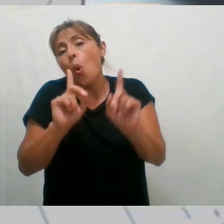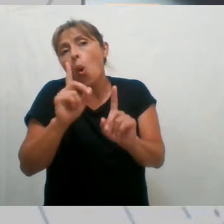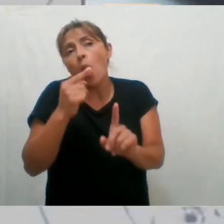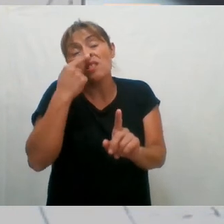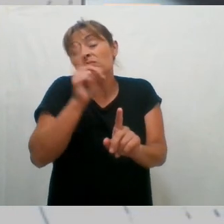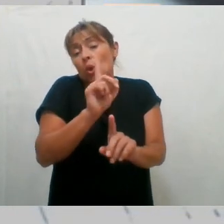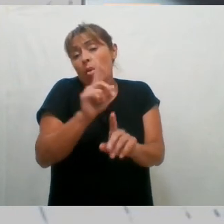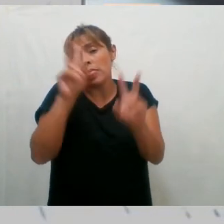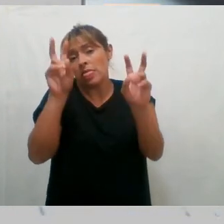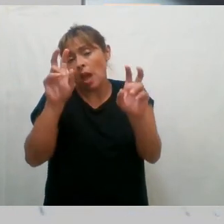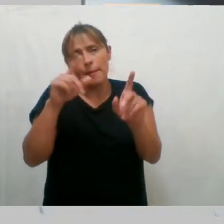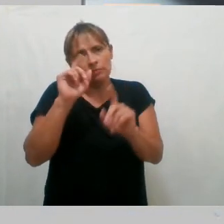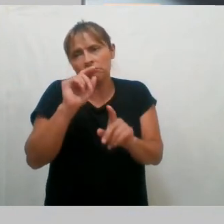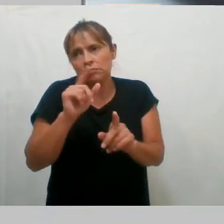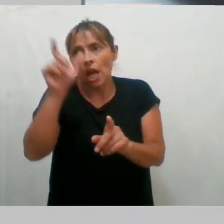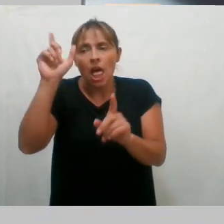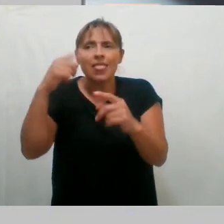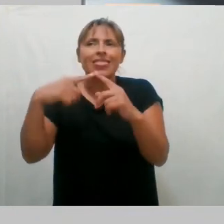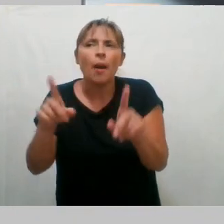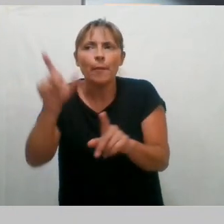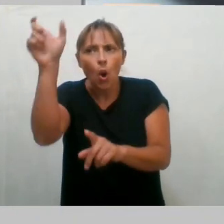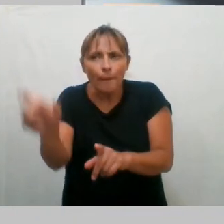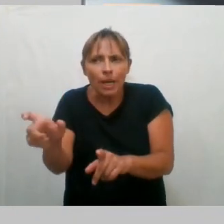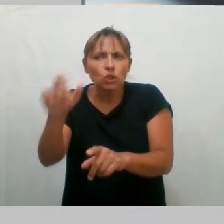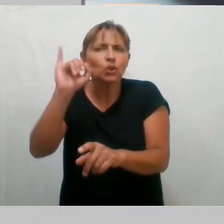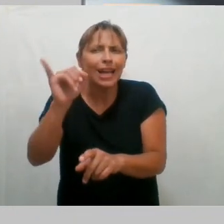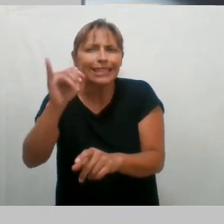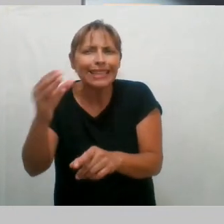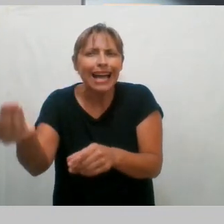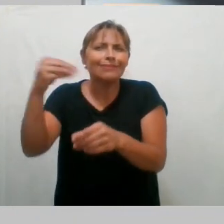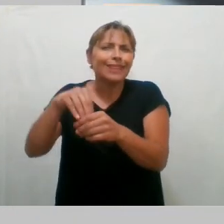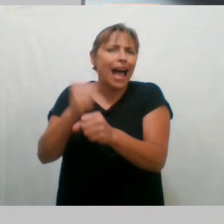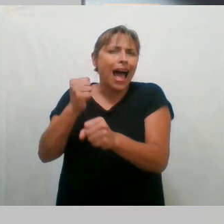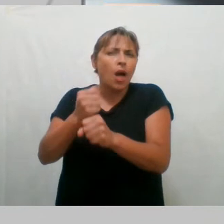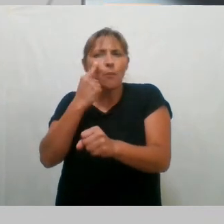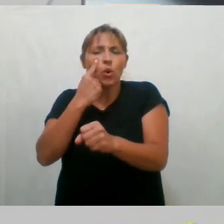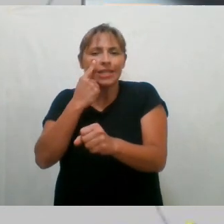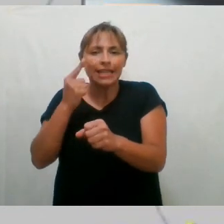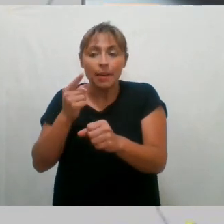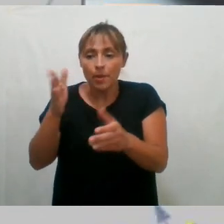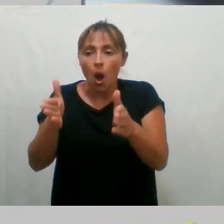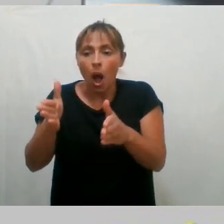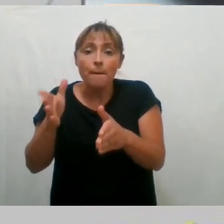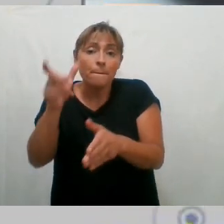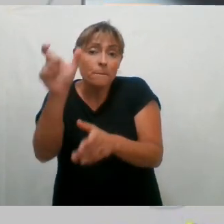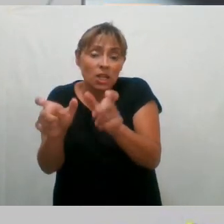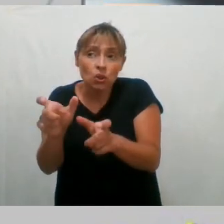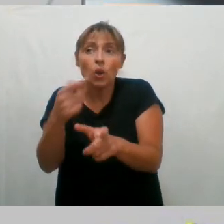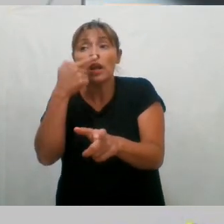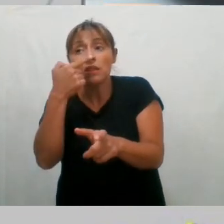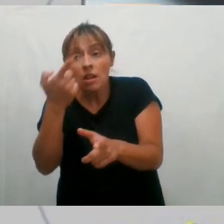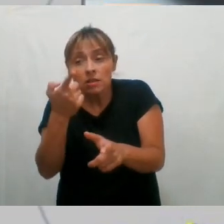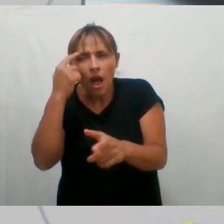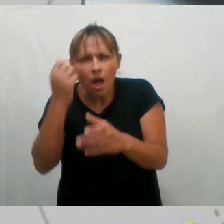Tampoco es para sí o sí personas que trabajen en municipios. Es como hay un gris, quienes estén interesados en